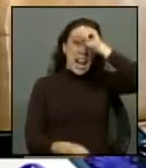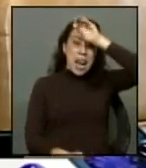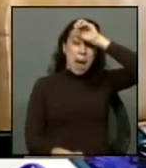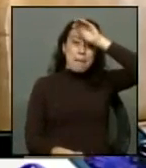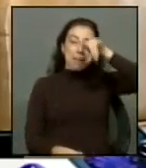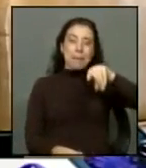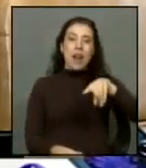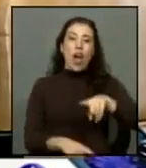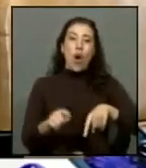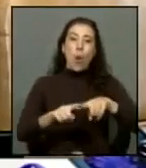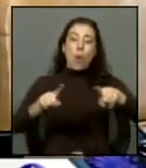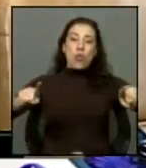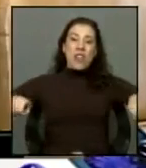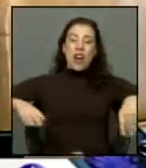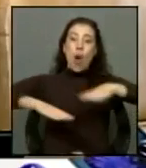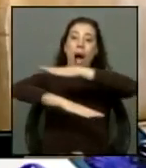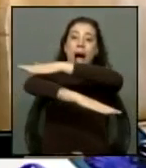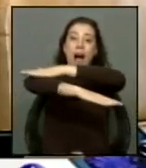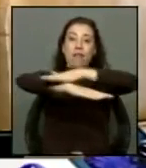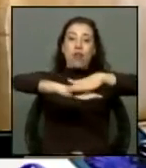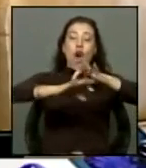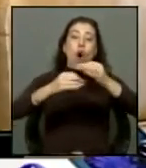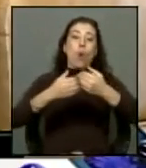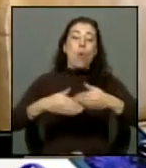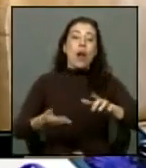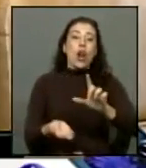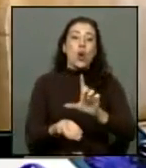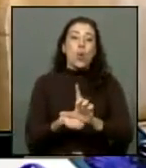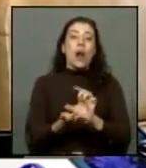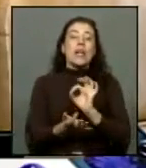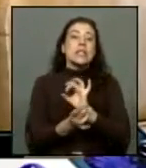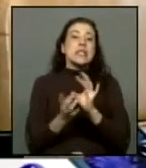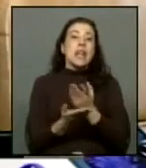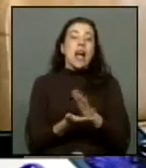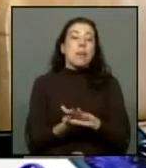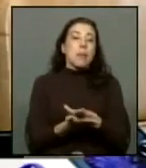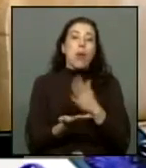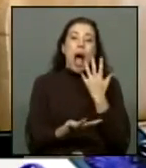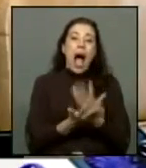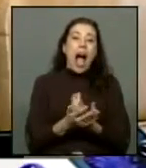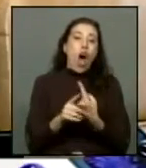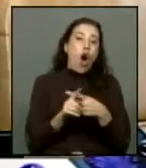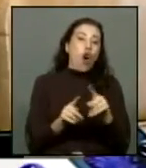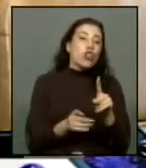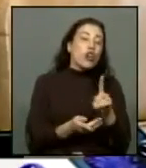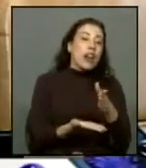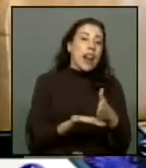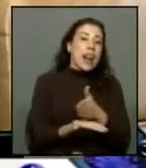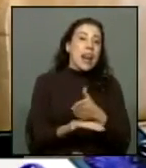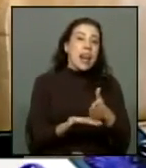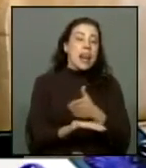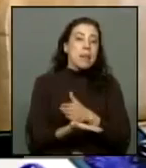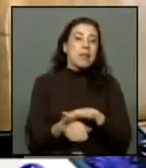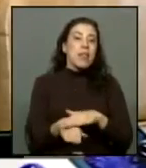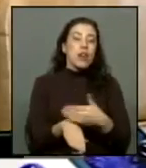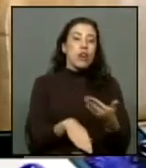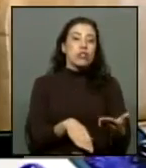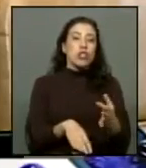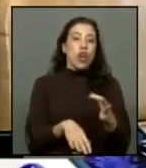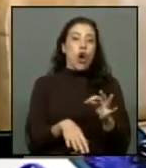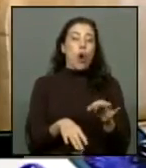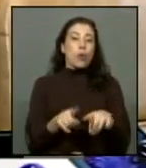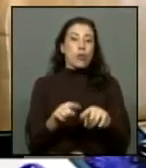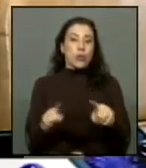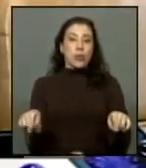sea este en un terreno superficial o de cualquier inmueble en caso de existir alguna otra dentro de los límites de una concesión o de un